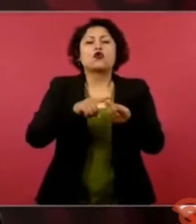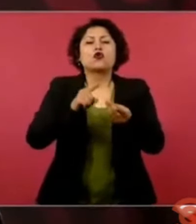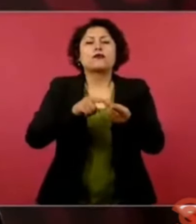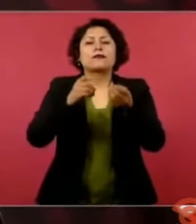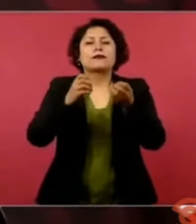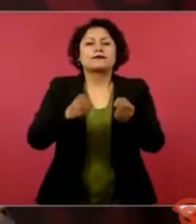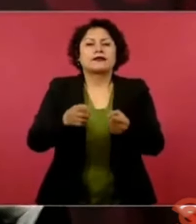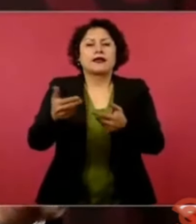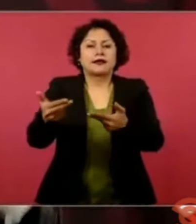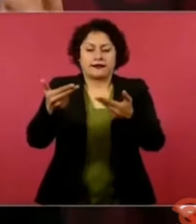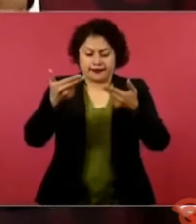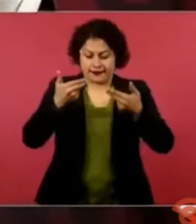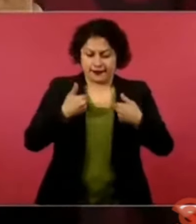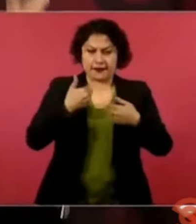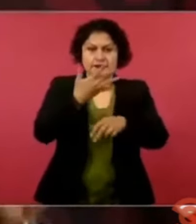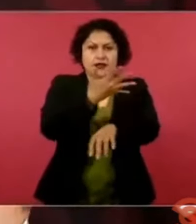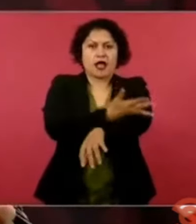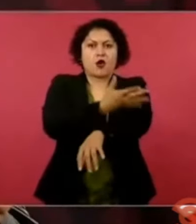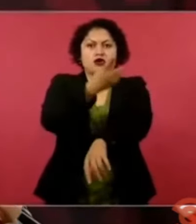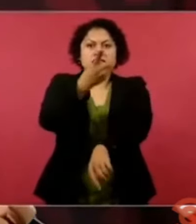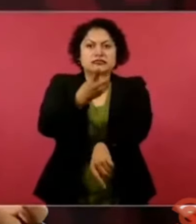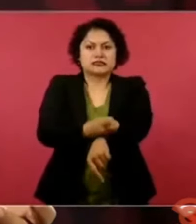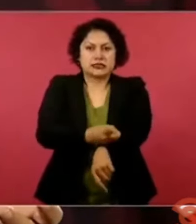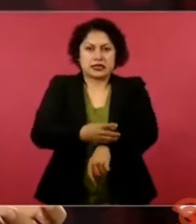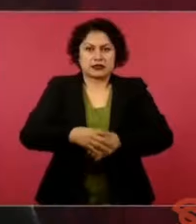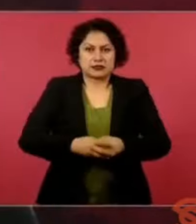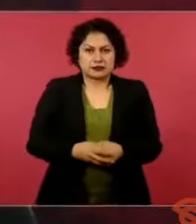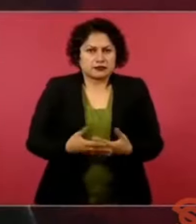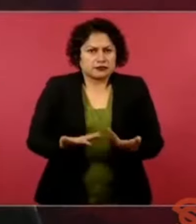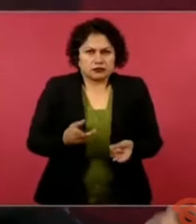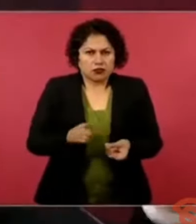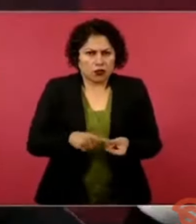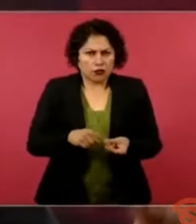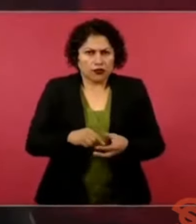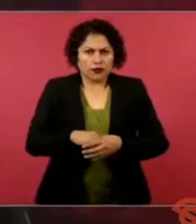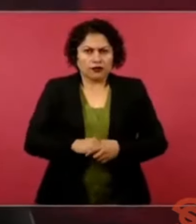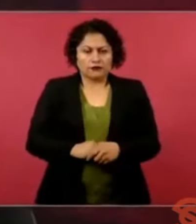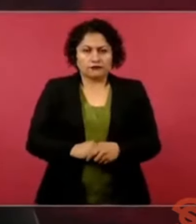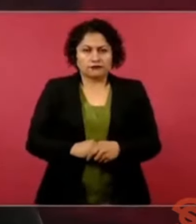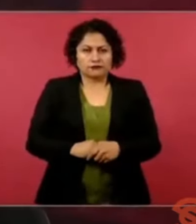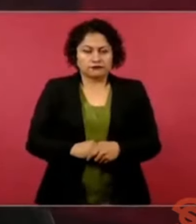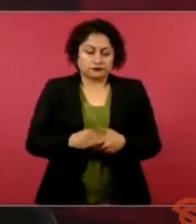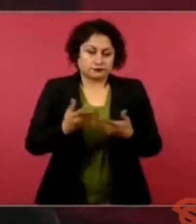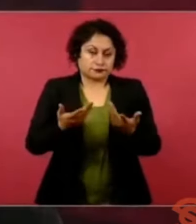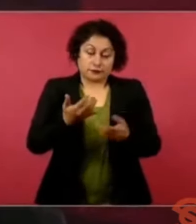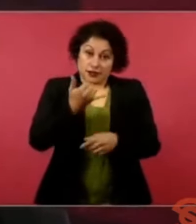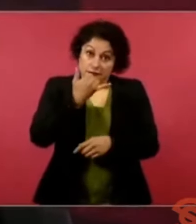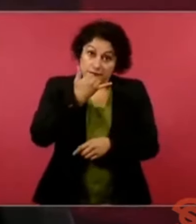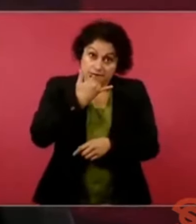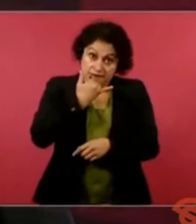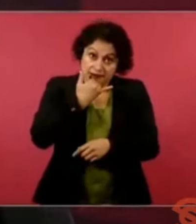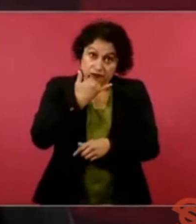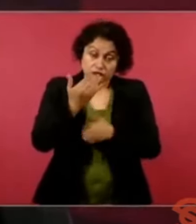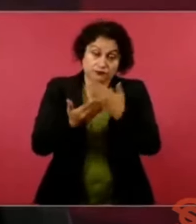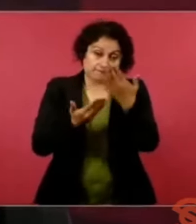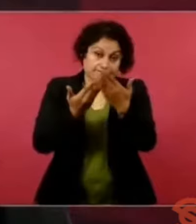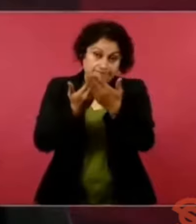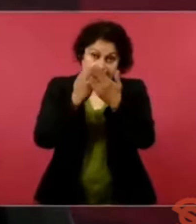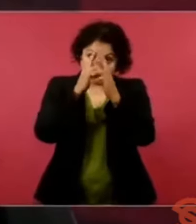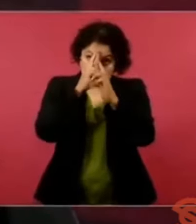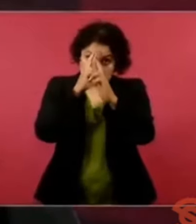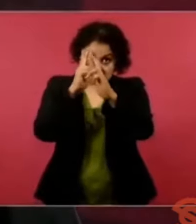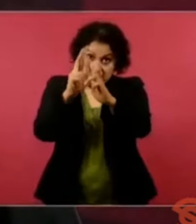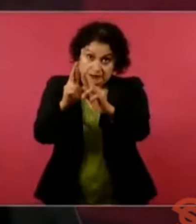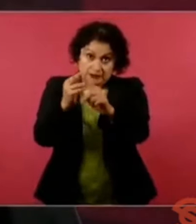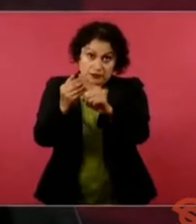si con todo respeto los que nos invadieron venían por el